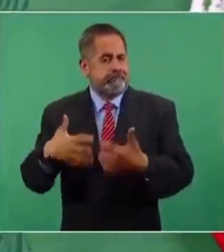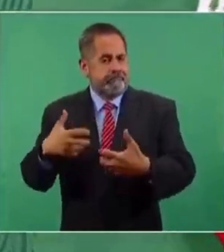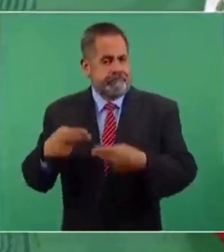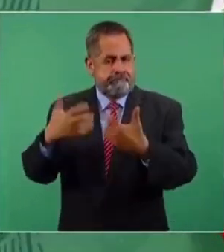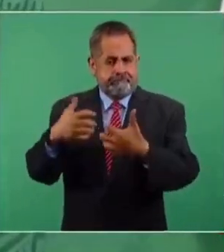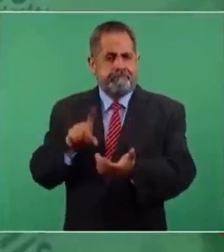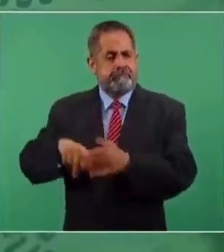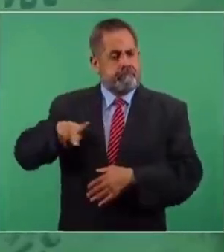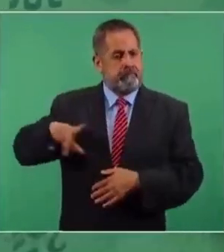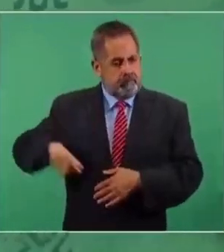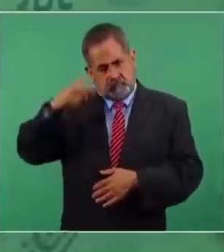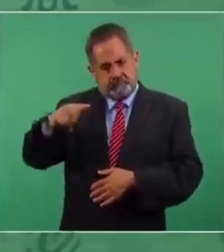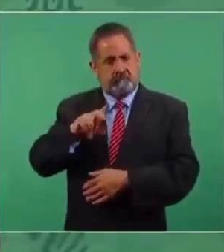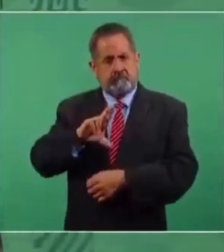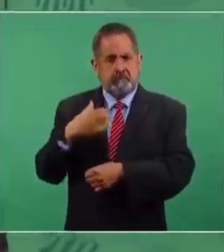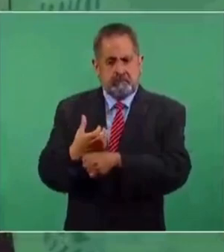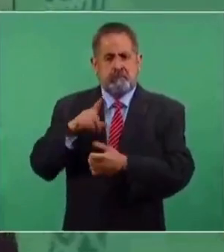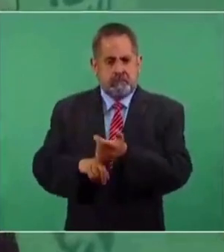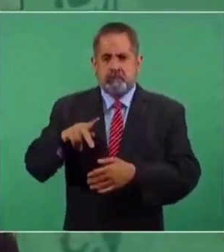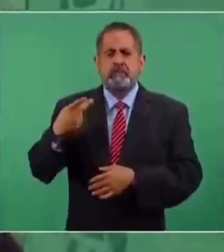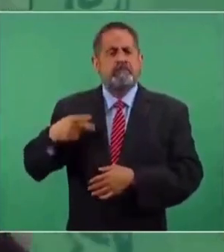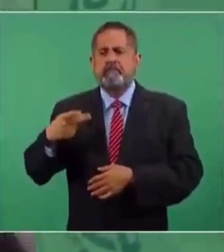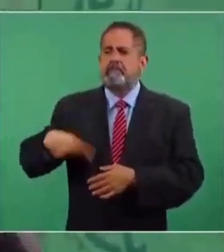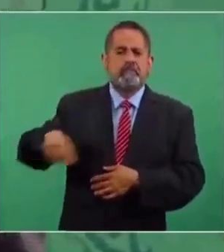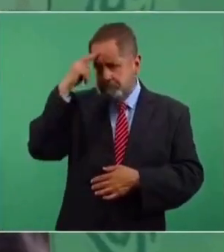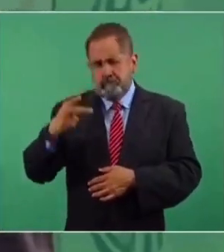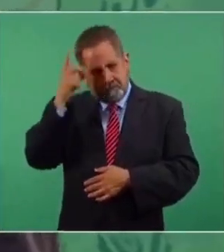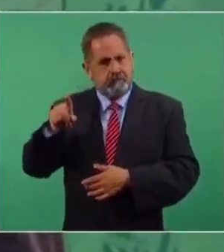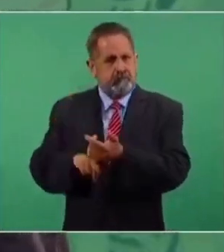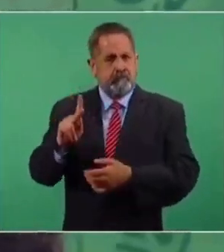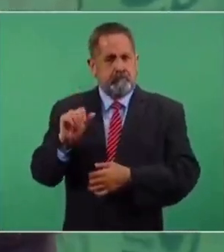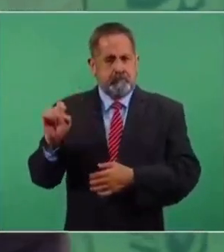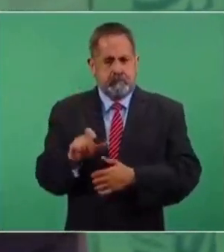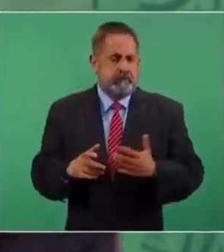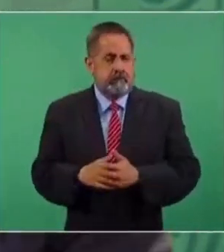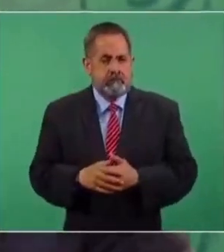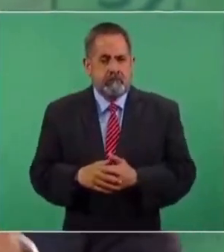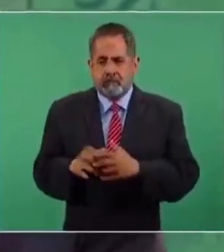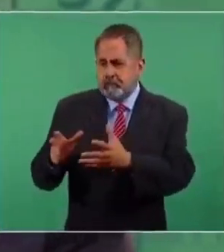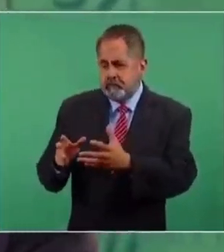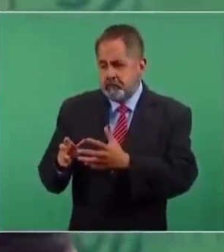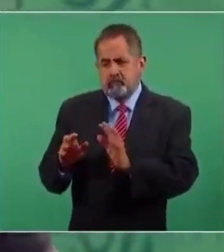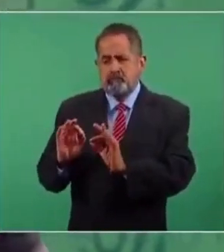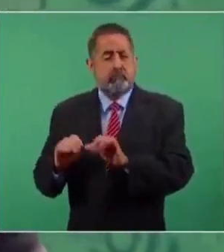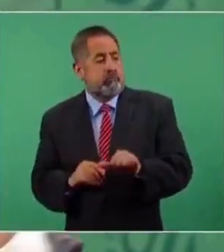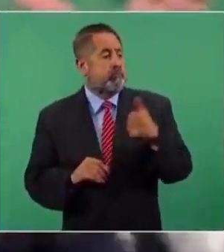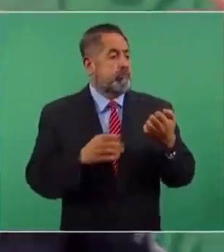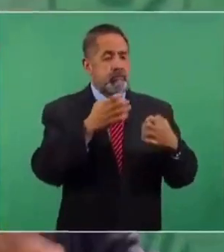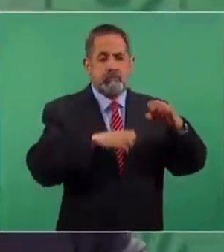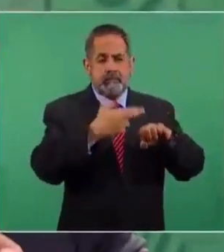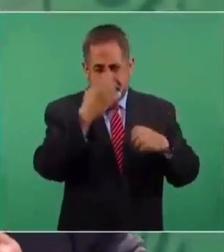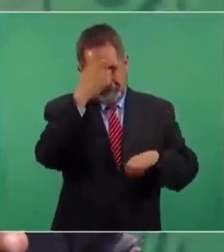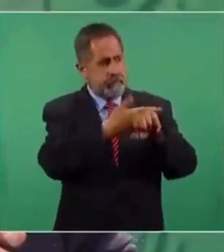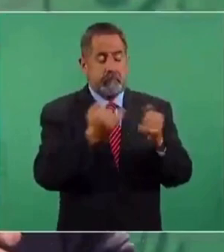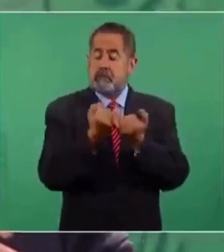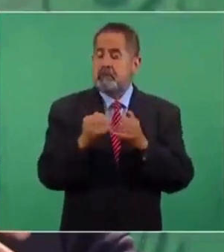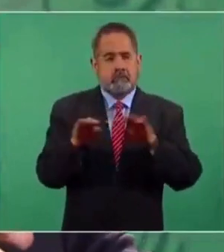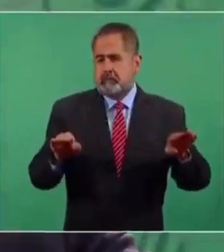del gobierno de la República, que es una empresa del pueblo de México. No se le puede dar el mismo trato a Pemex que a una empresa